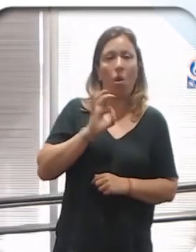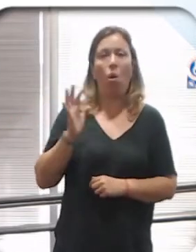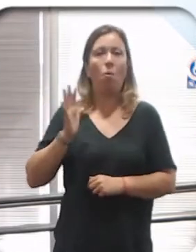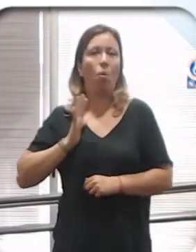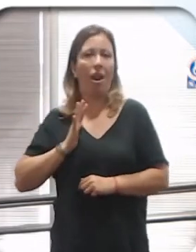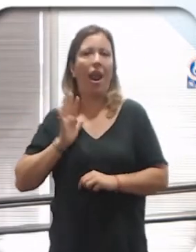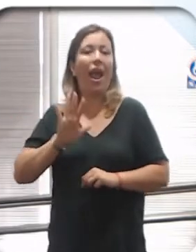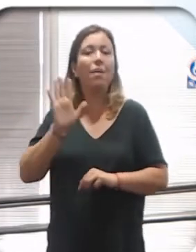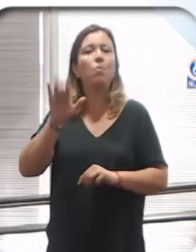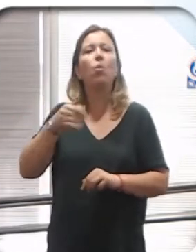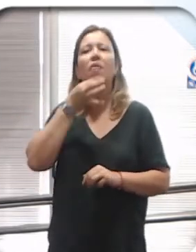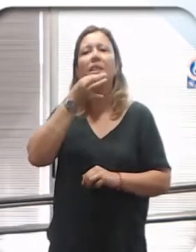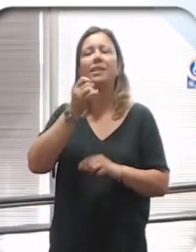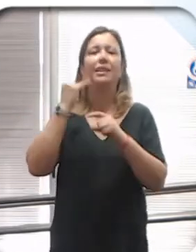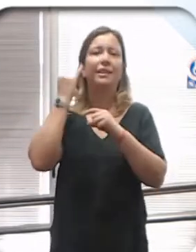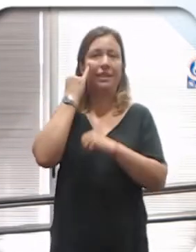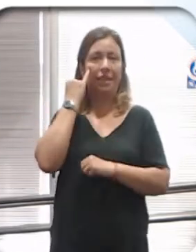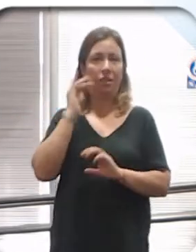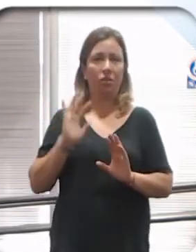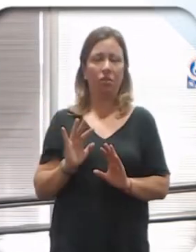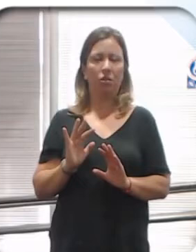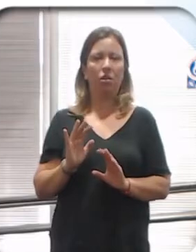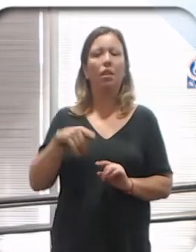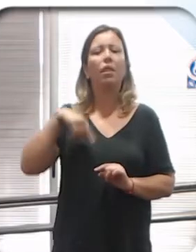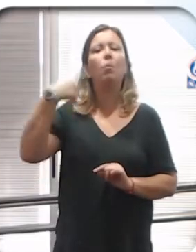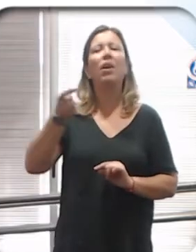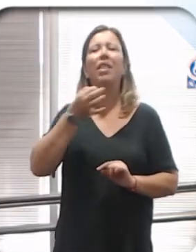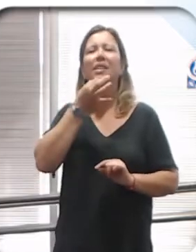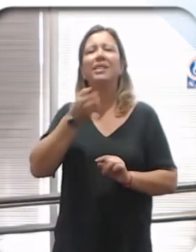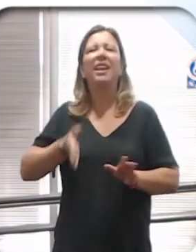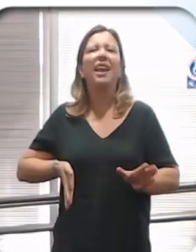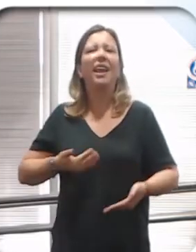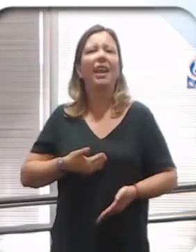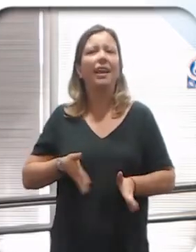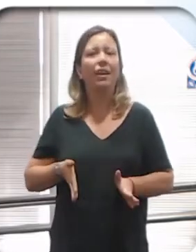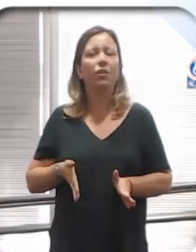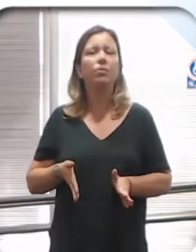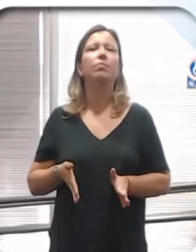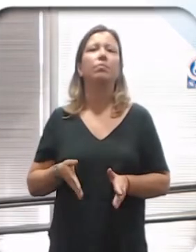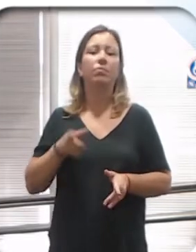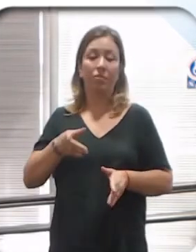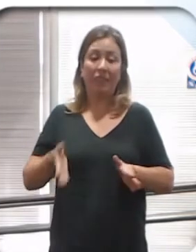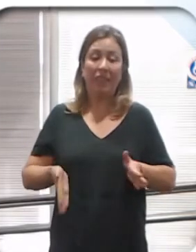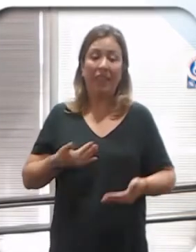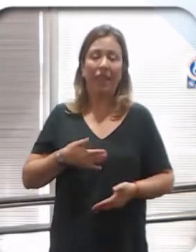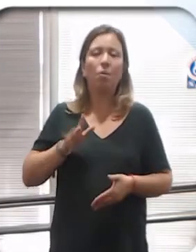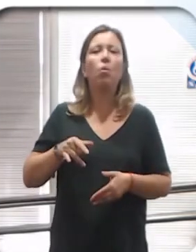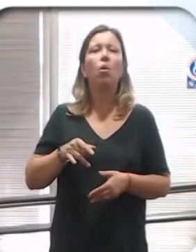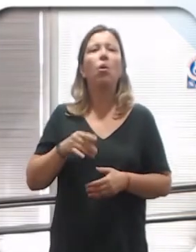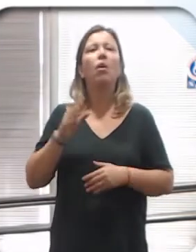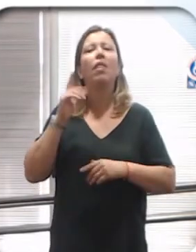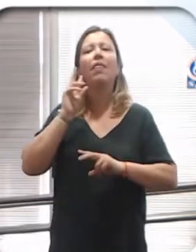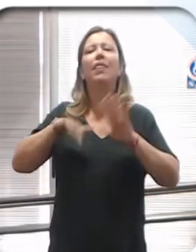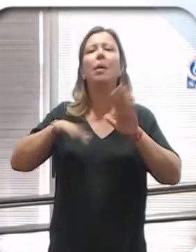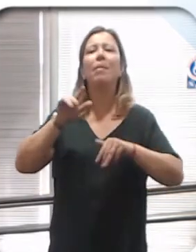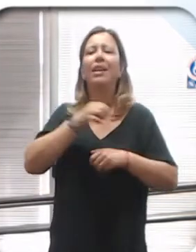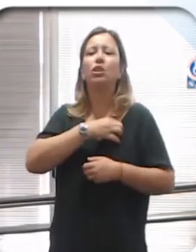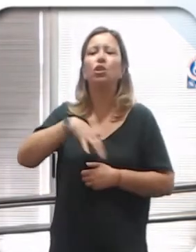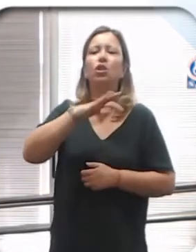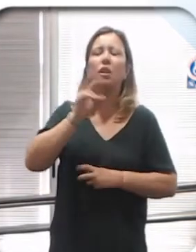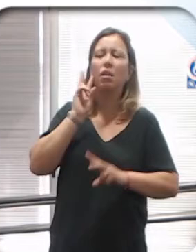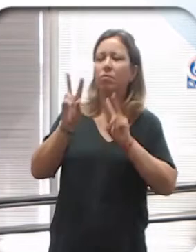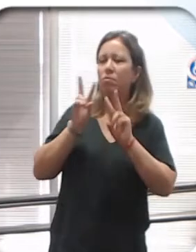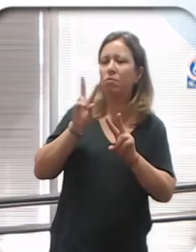sexo macho. Después viene el género. Y el género es una construcción social y cultural.